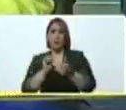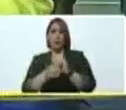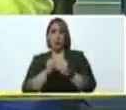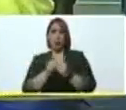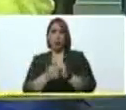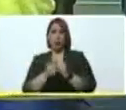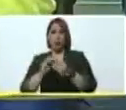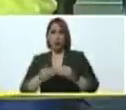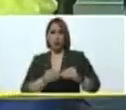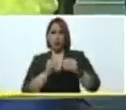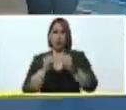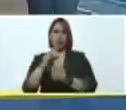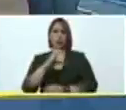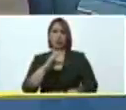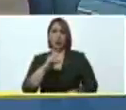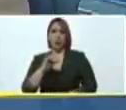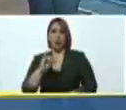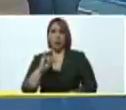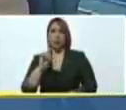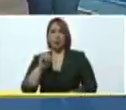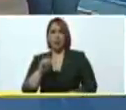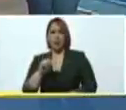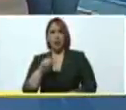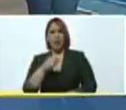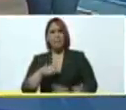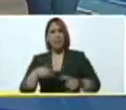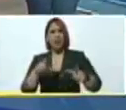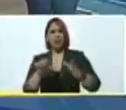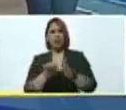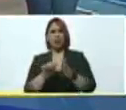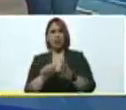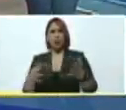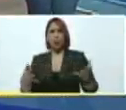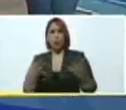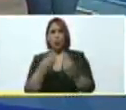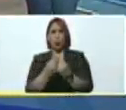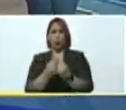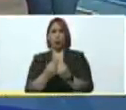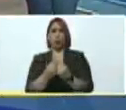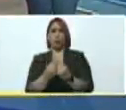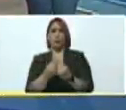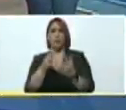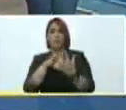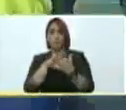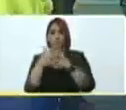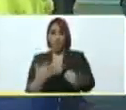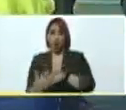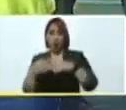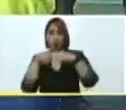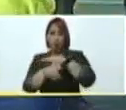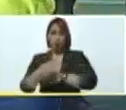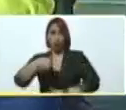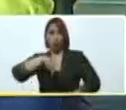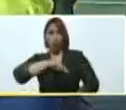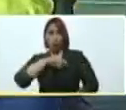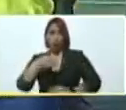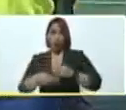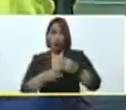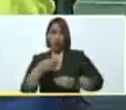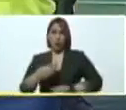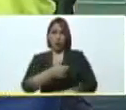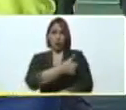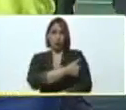del ambulatorio que hoy es un espacio donde junto a Barrio Adentro estamos realizando la